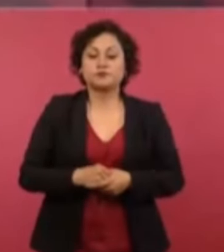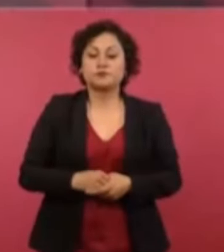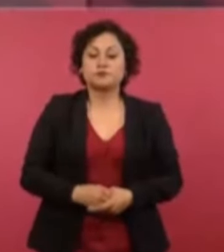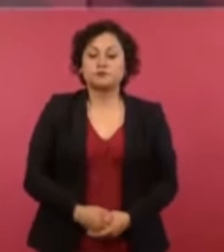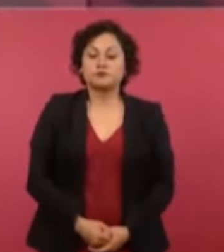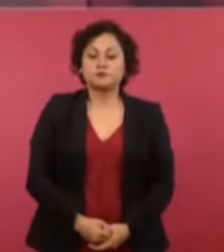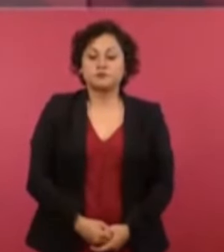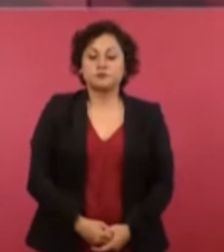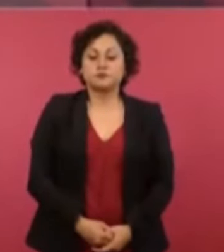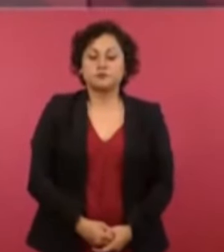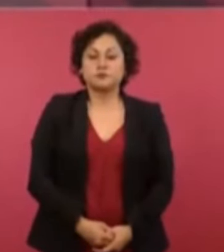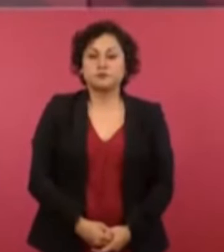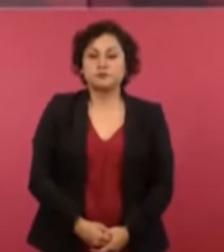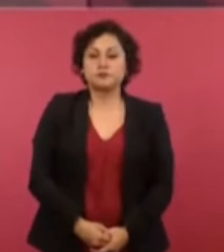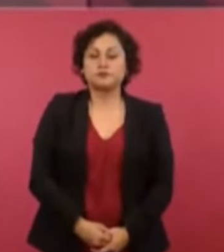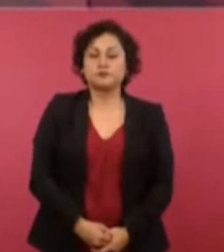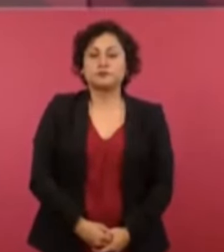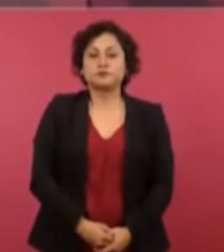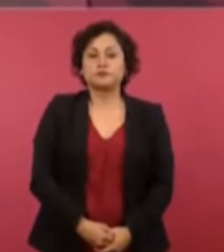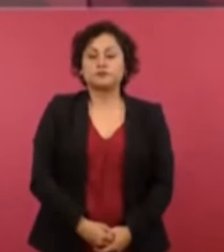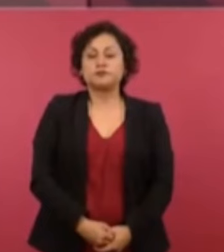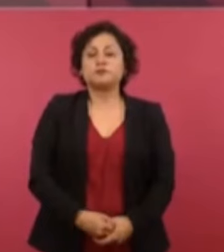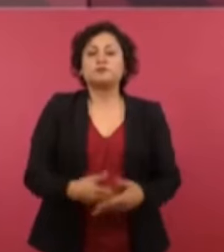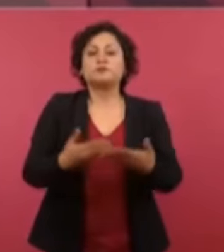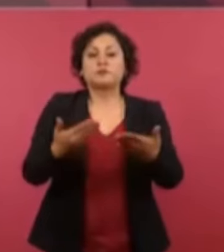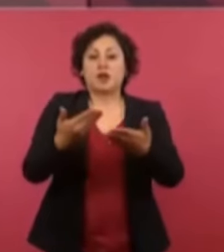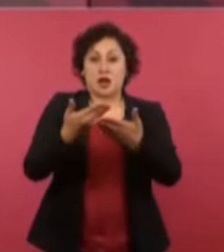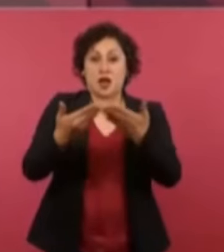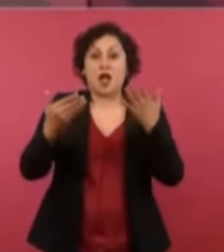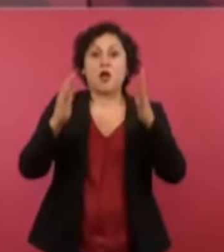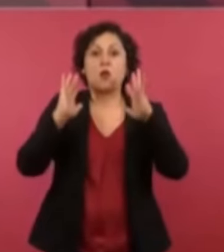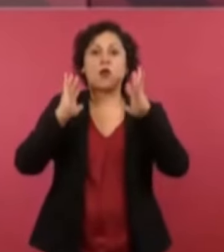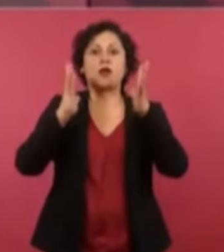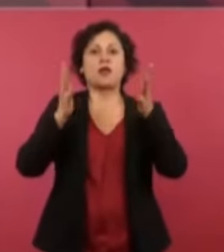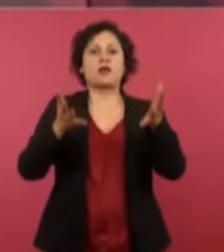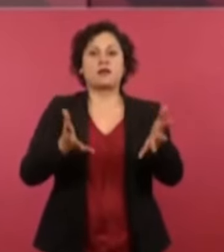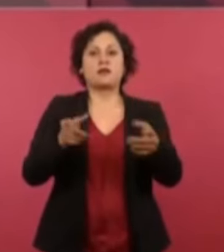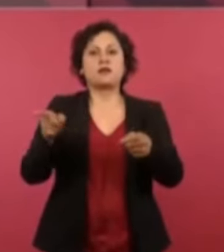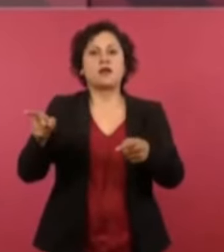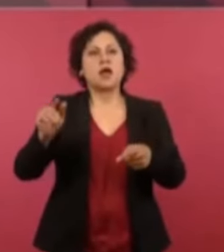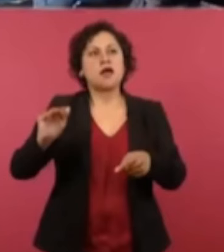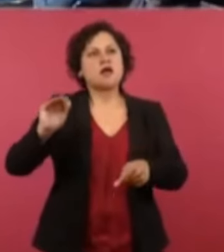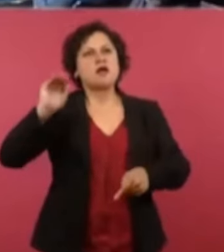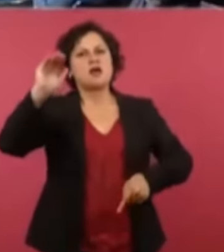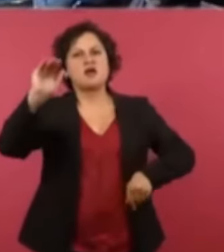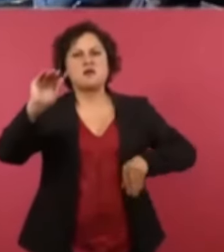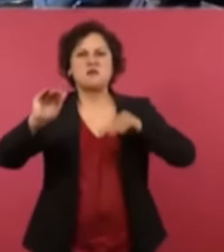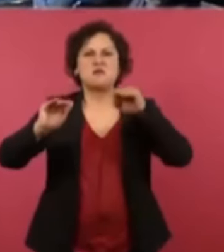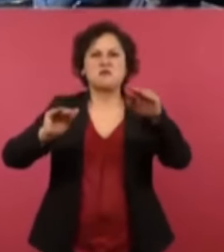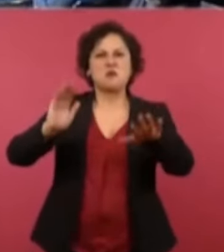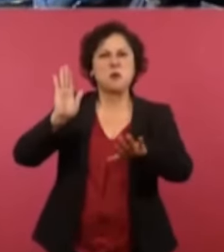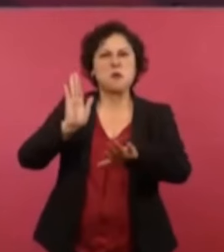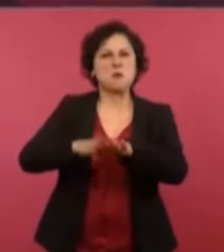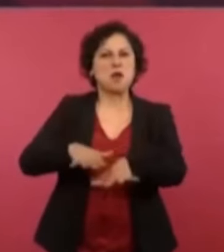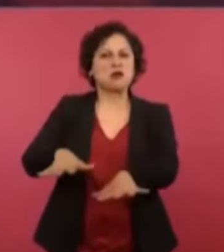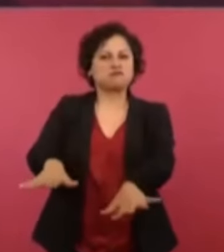manifiesta más, se exalta más el valor cultural